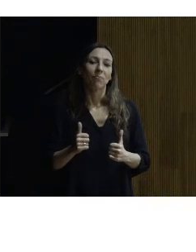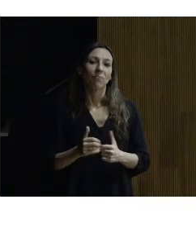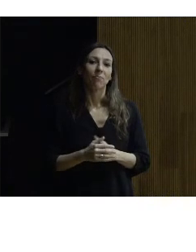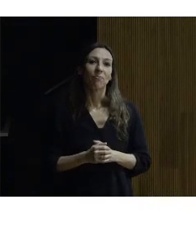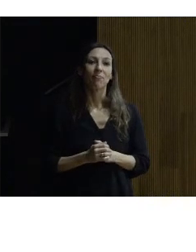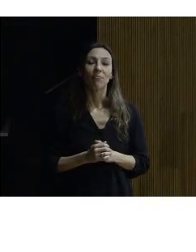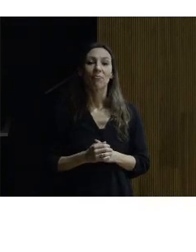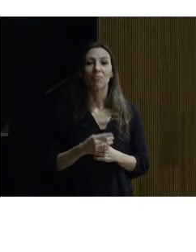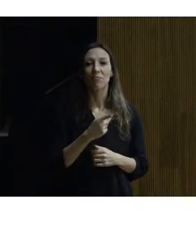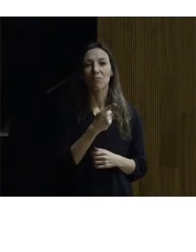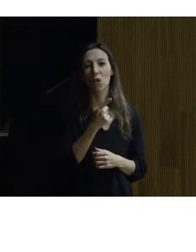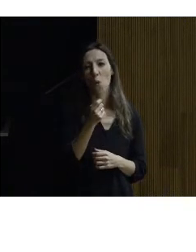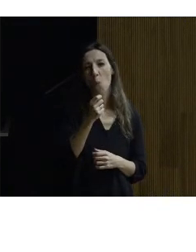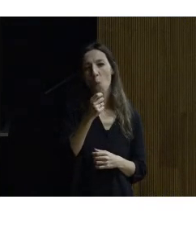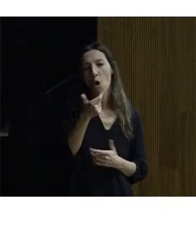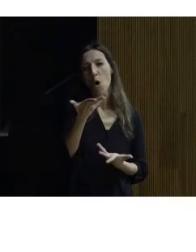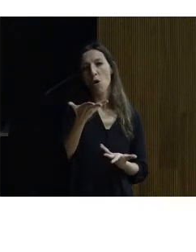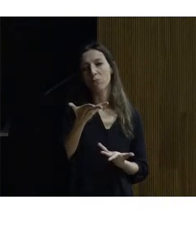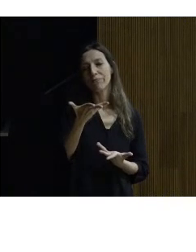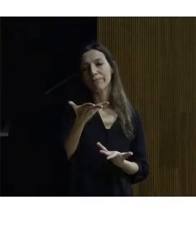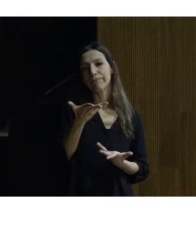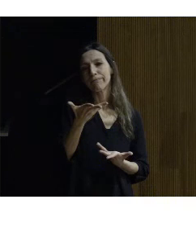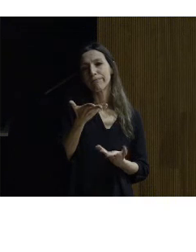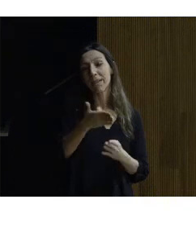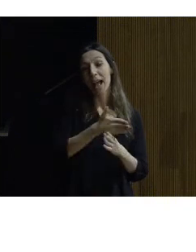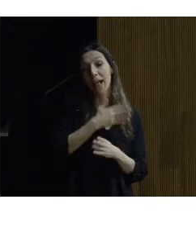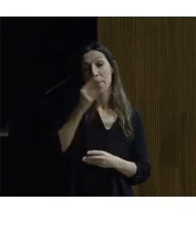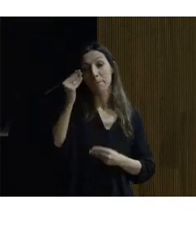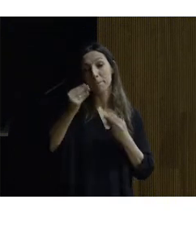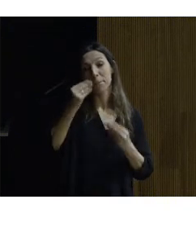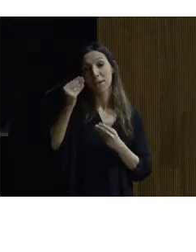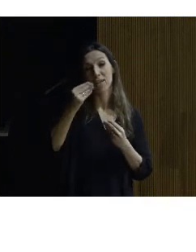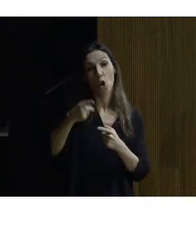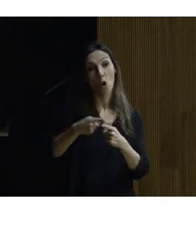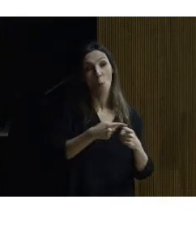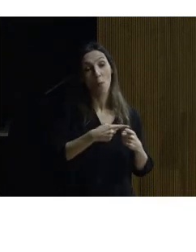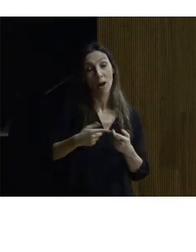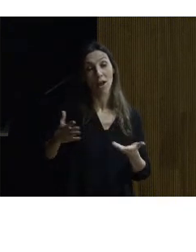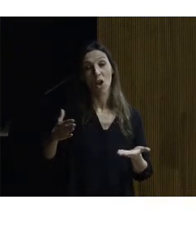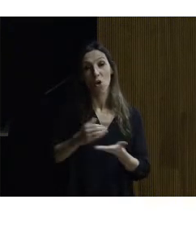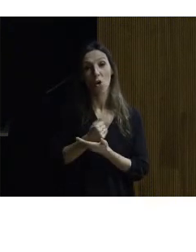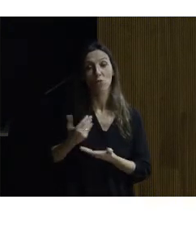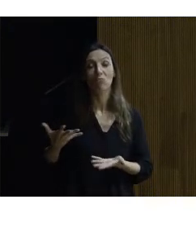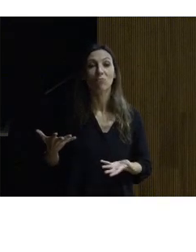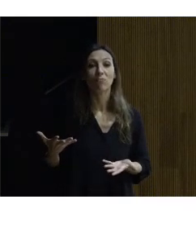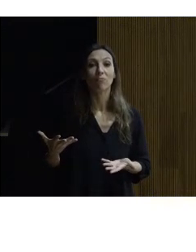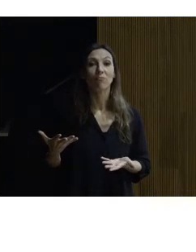este es un poco el esquema que me había planteado compartir con todos ustedes vamos a hablar un poquito de pensadores